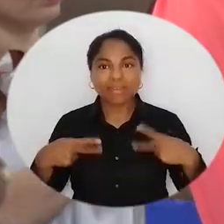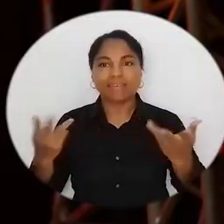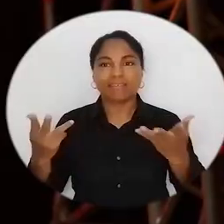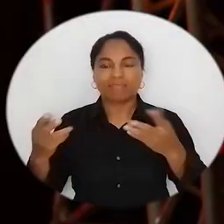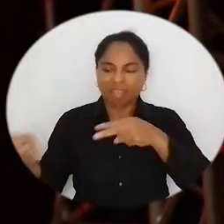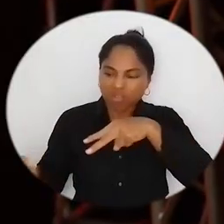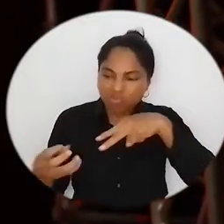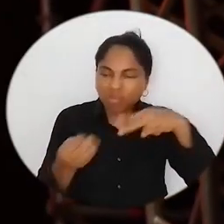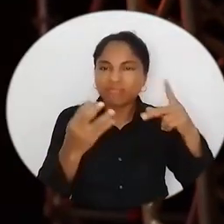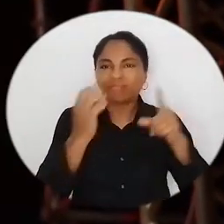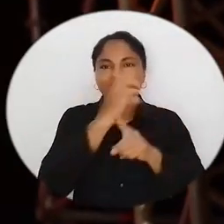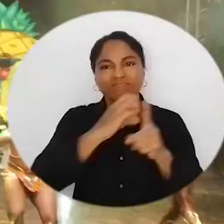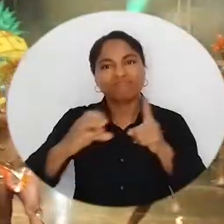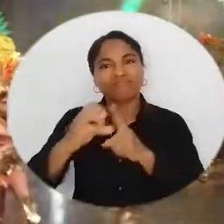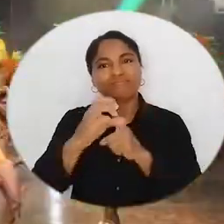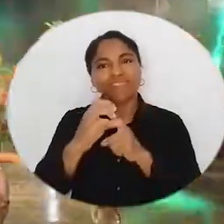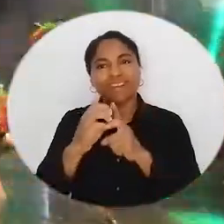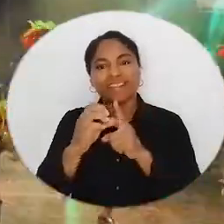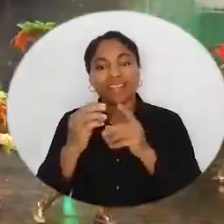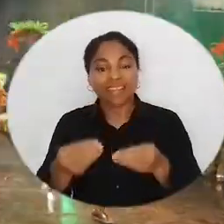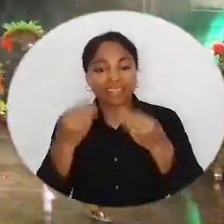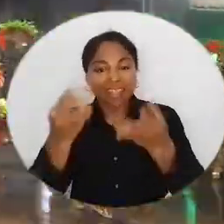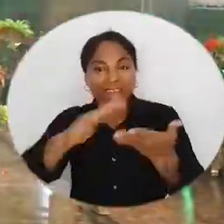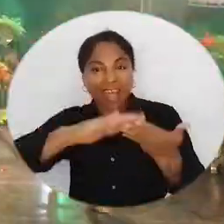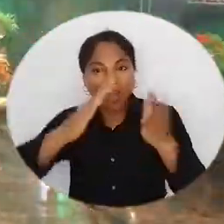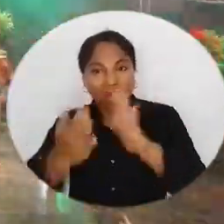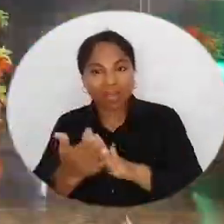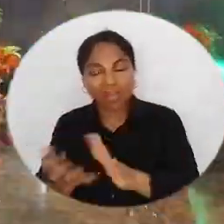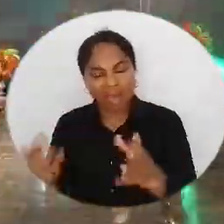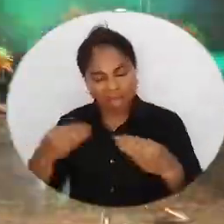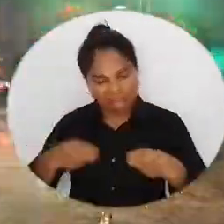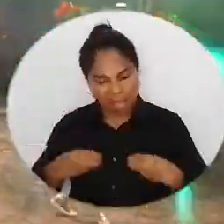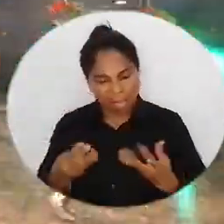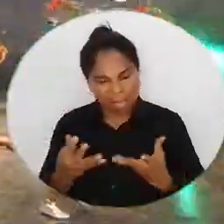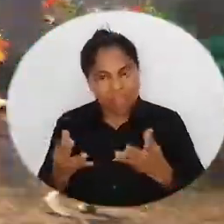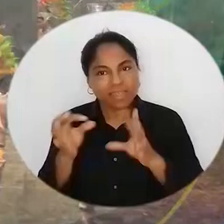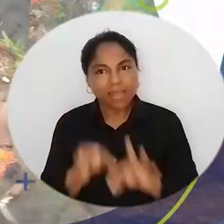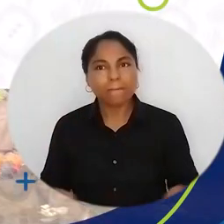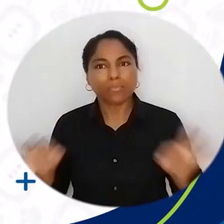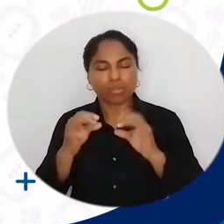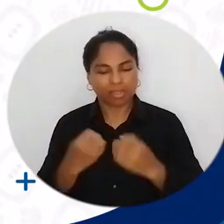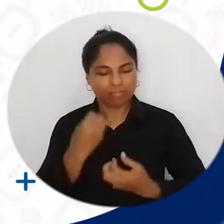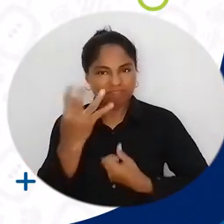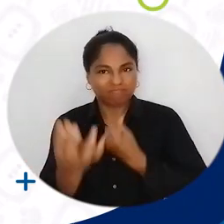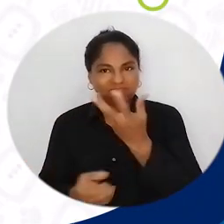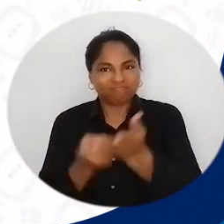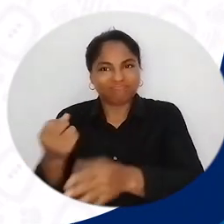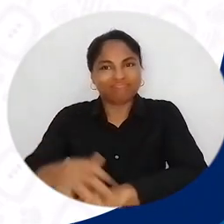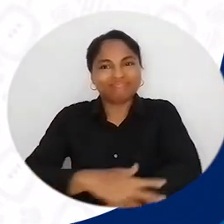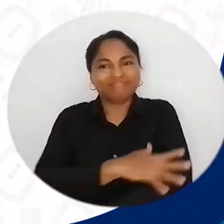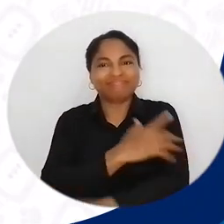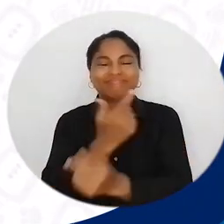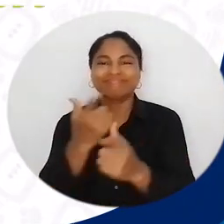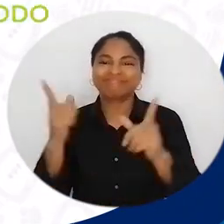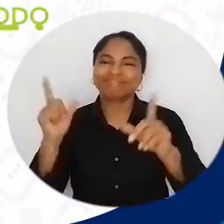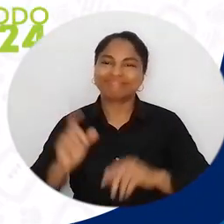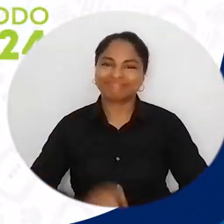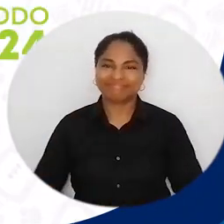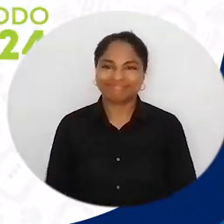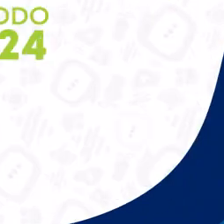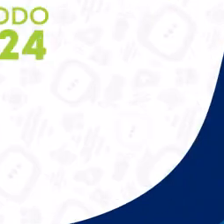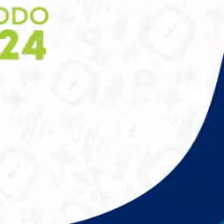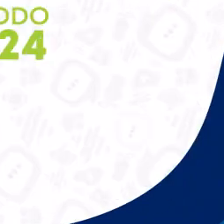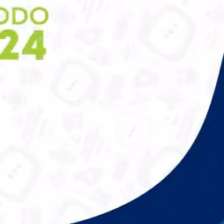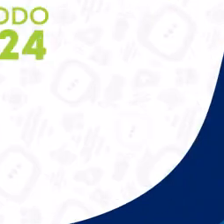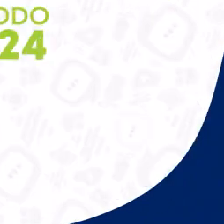educación, sino de espacios culturales que le permitan a su comunidad valorar el existir y expresar libremente sus emociones. Aún